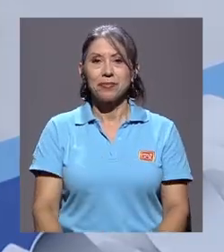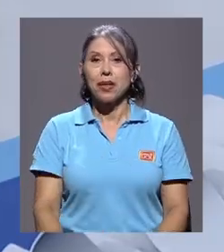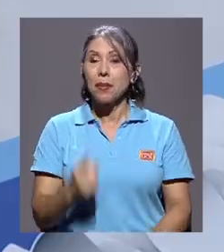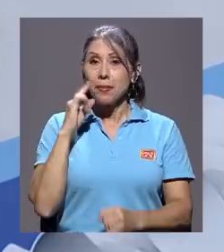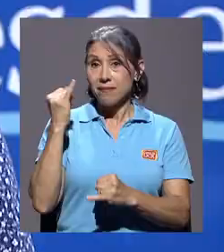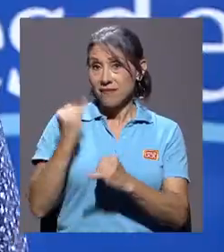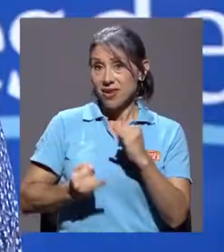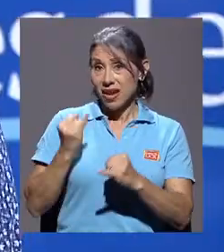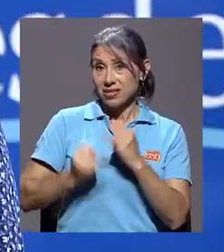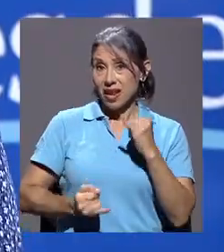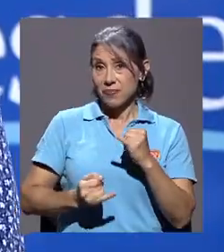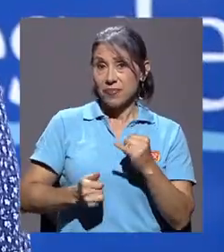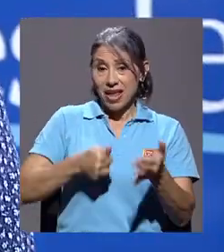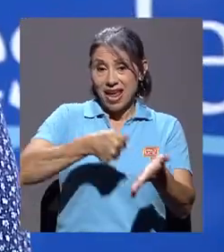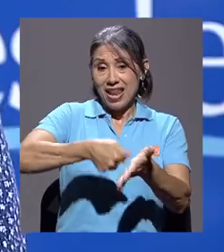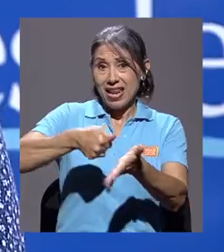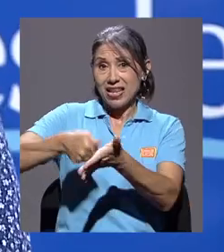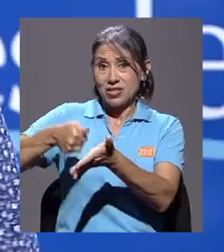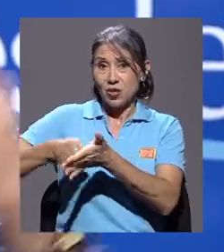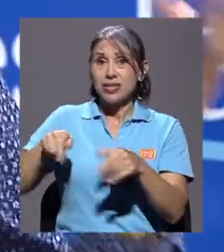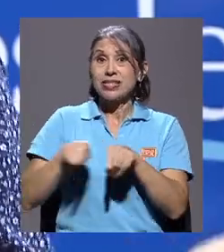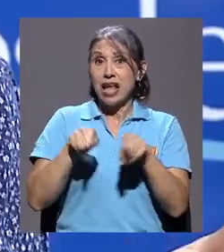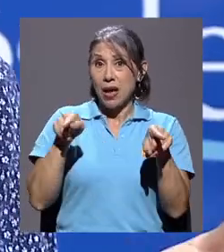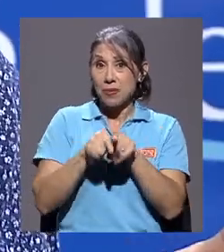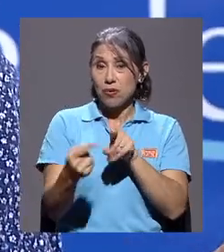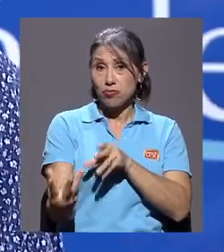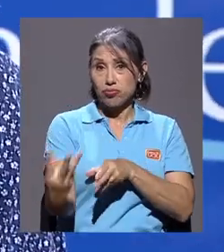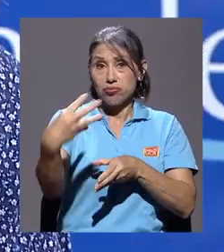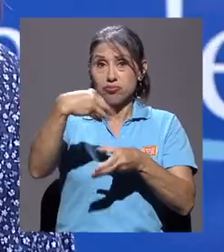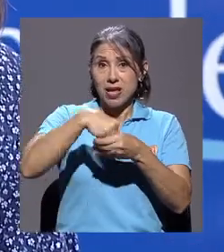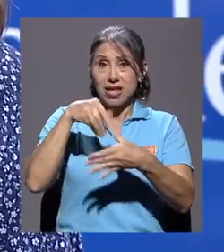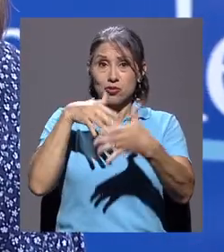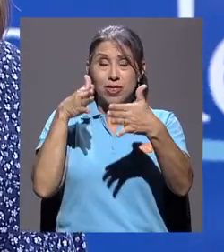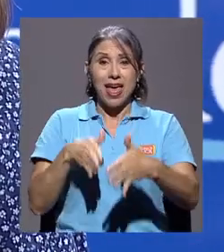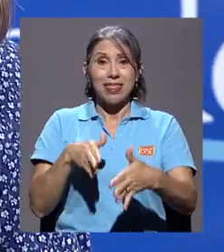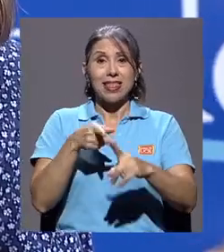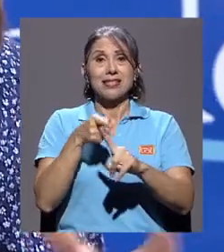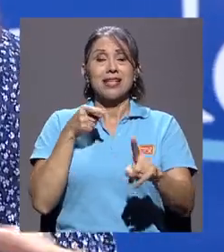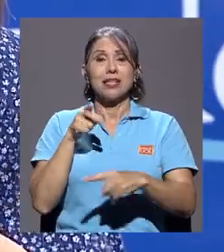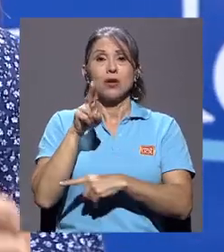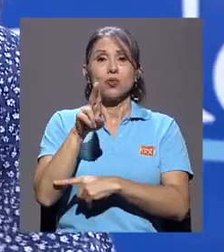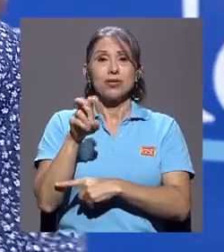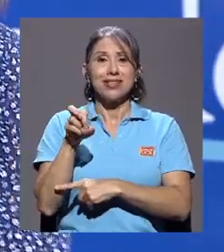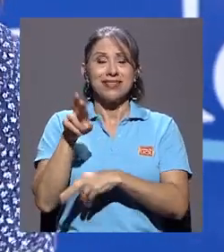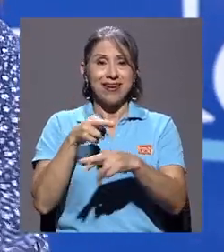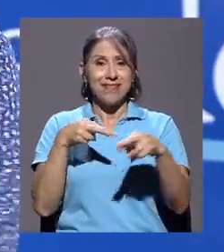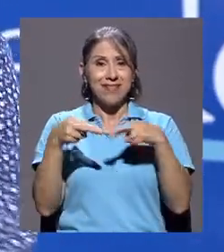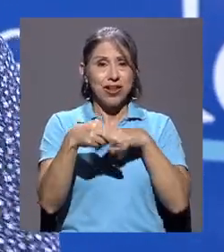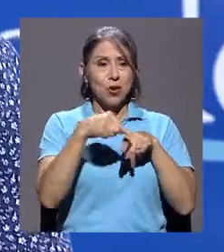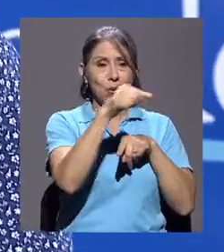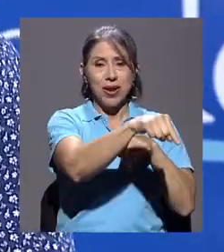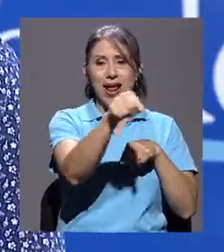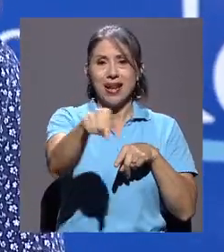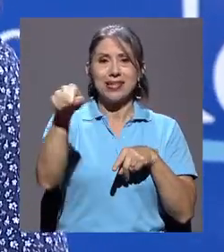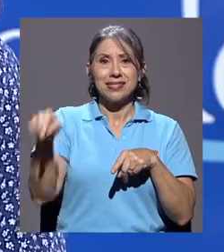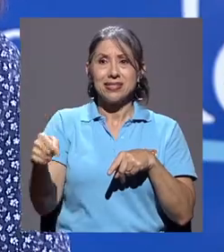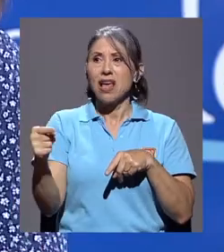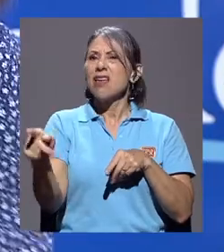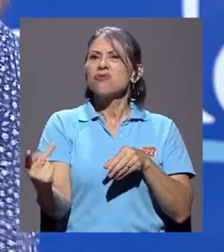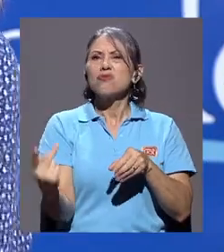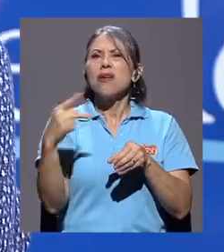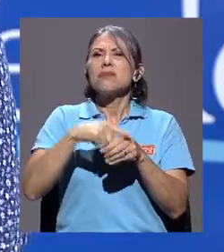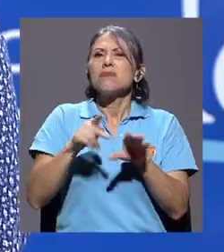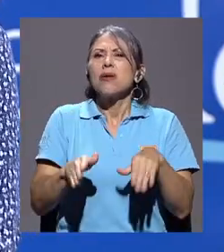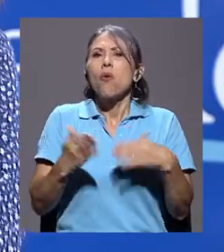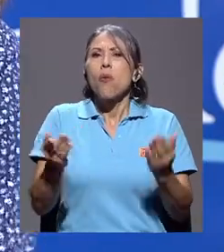finalizar, Fabián, las elecciones abarcan también a los estudiantes de sedes regionales, ¿verdad? Ya para terminar, ¿cómo participan ellos en este